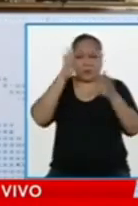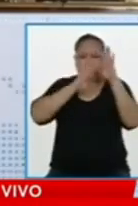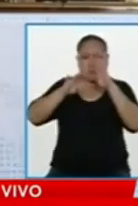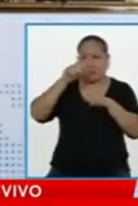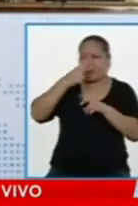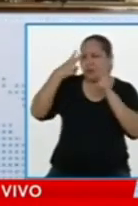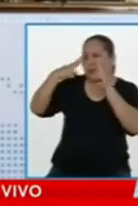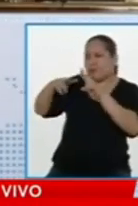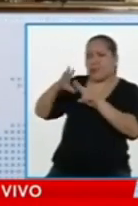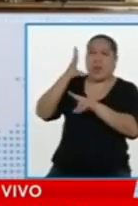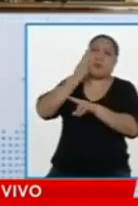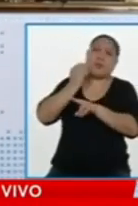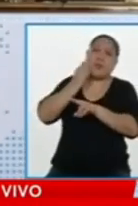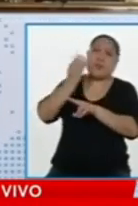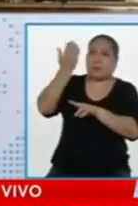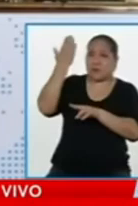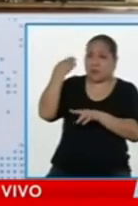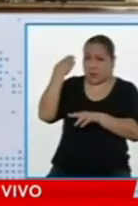Miren,